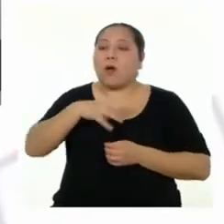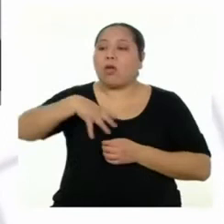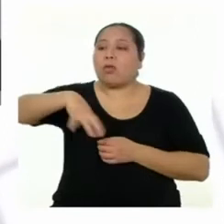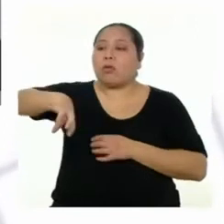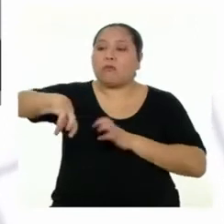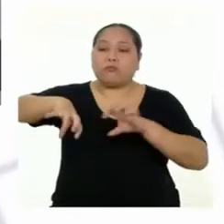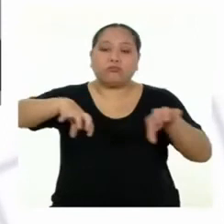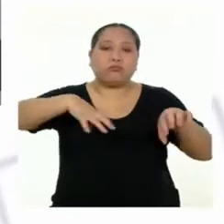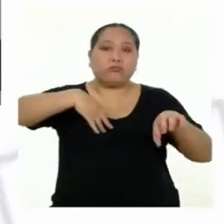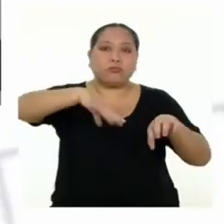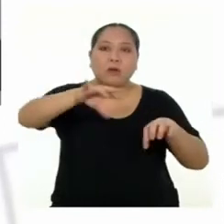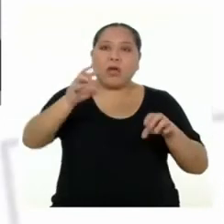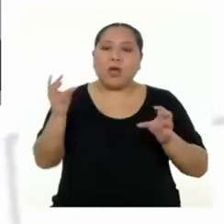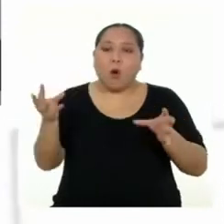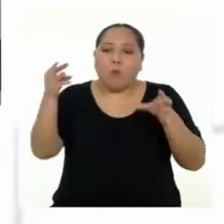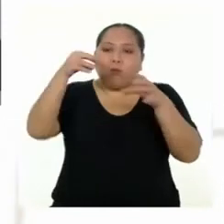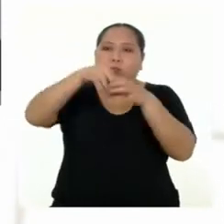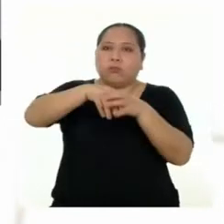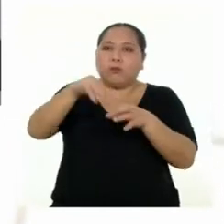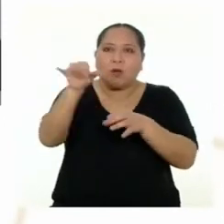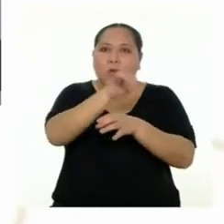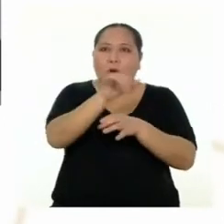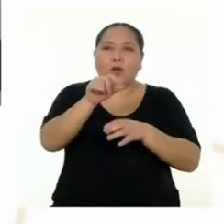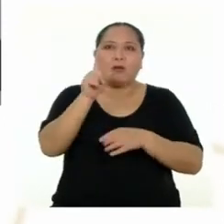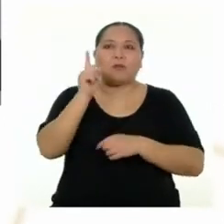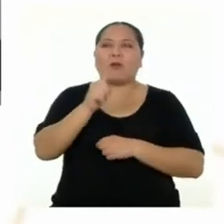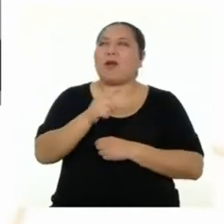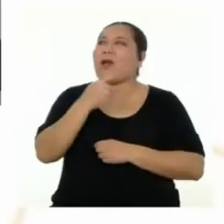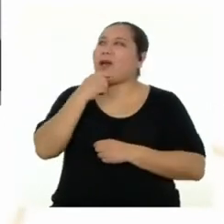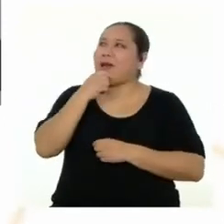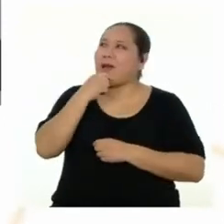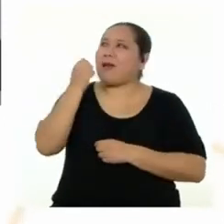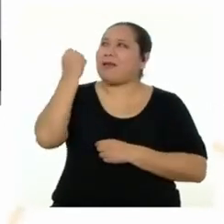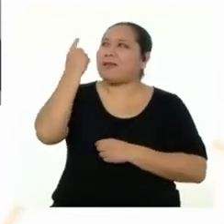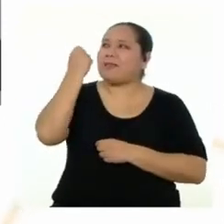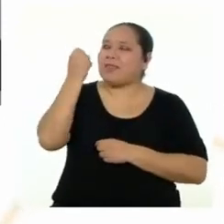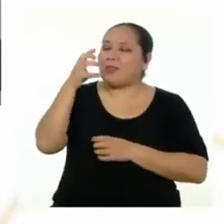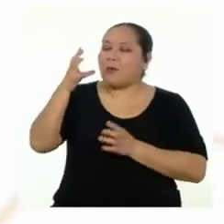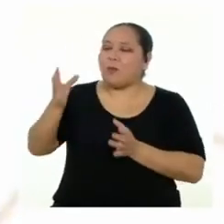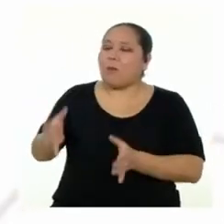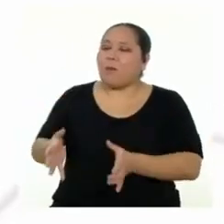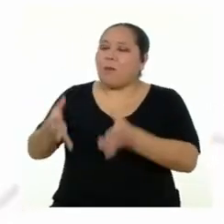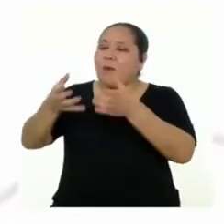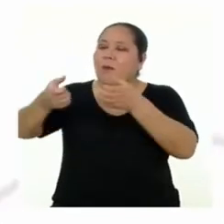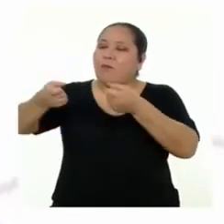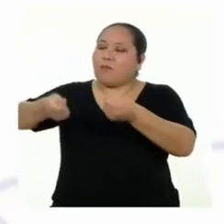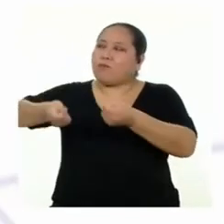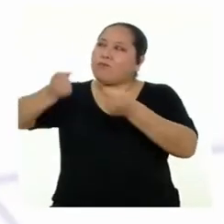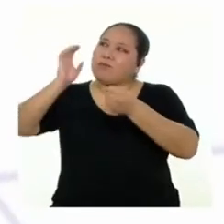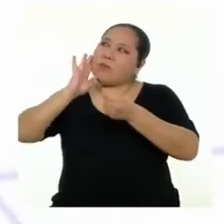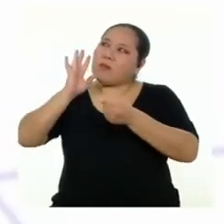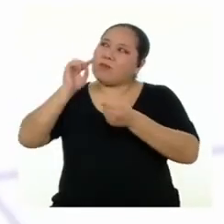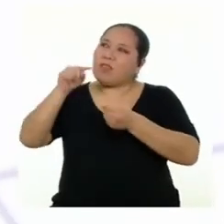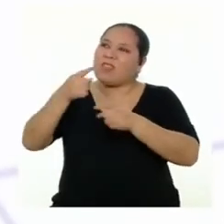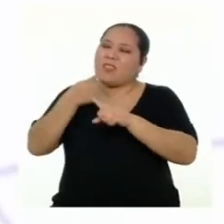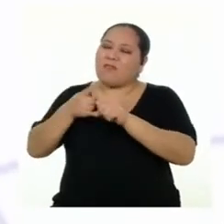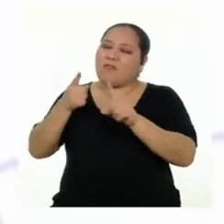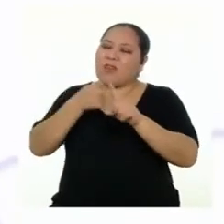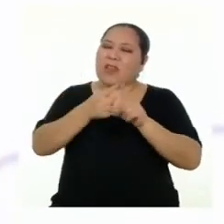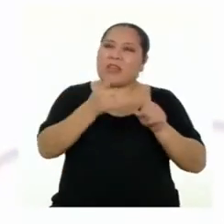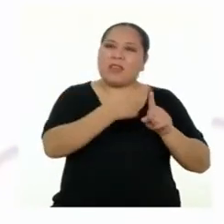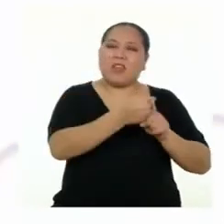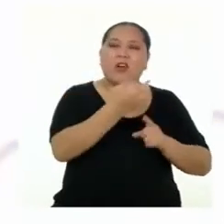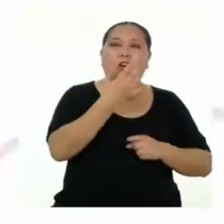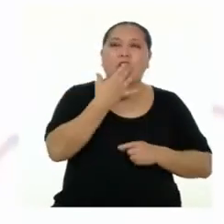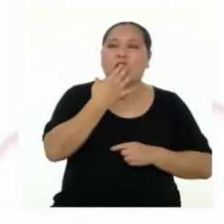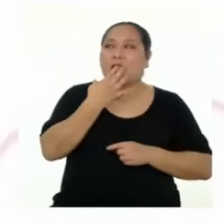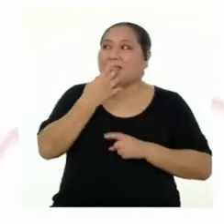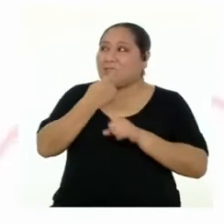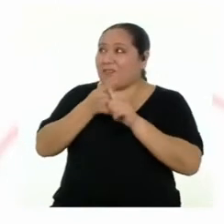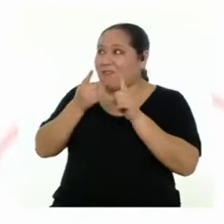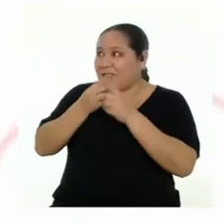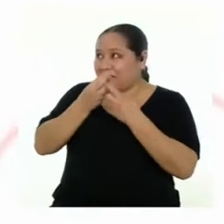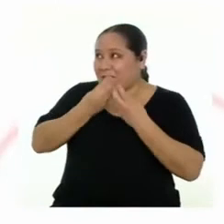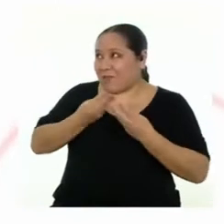Sí, pues. Y ahora entiendo por qué se colocan tachos de diferentes colores. Porque son para poner residuos diferentes.